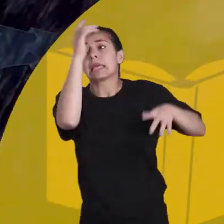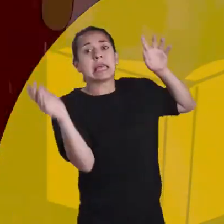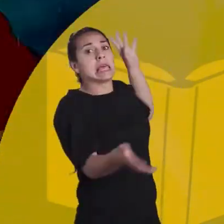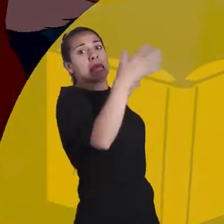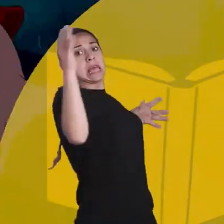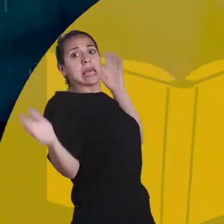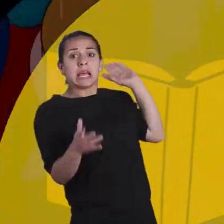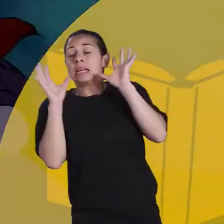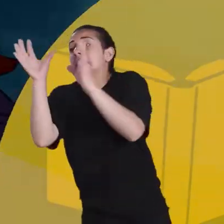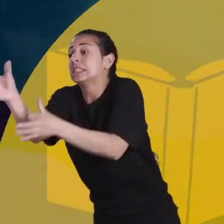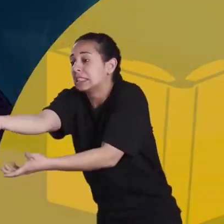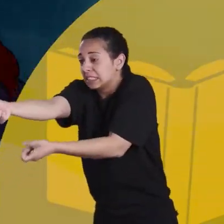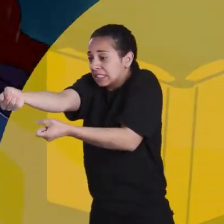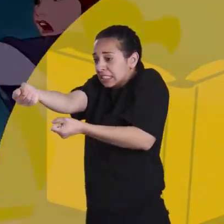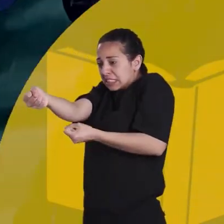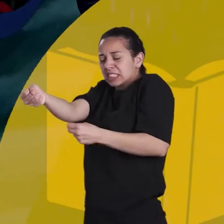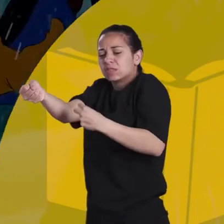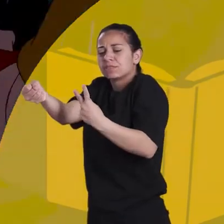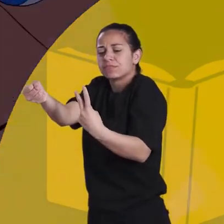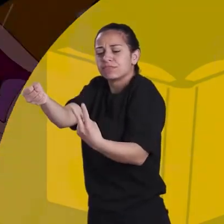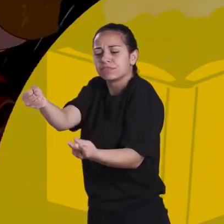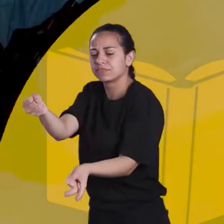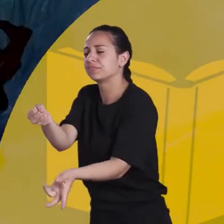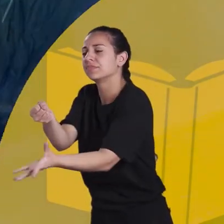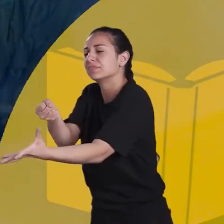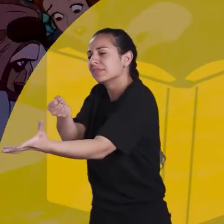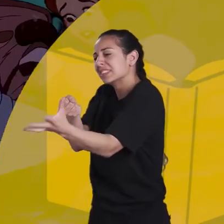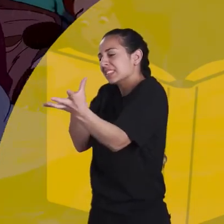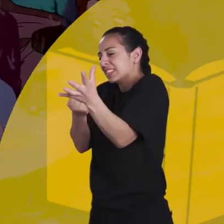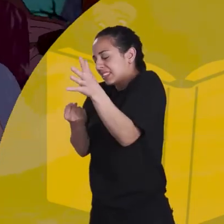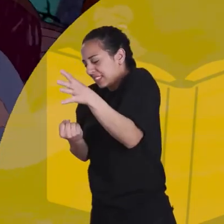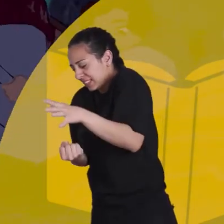enfrentan. Gastón logra herirlo, pero cae al precipicio.